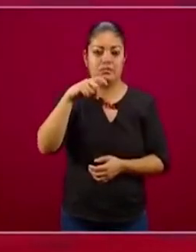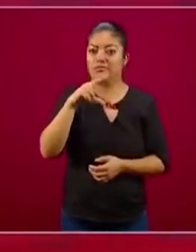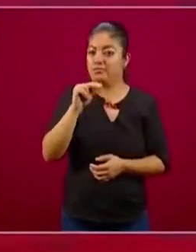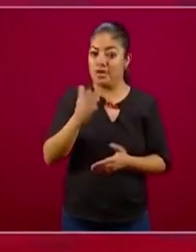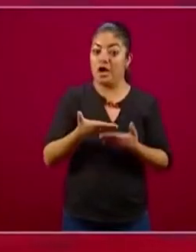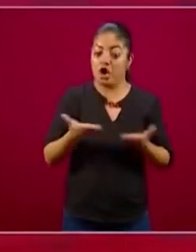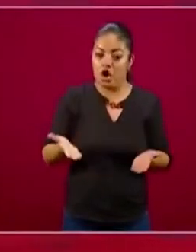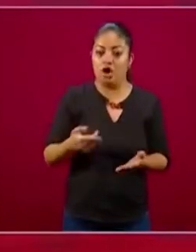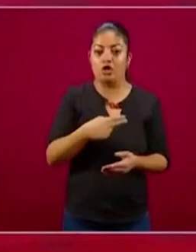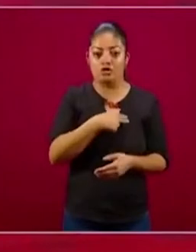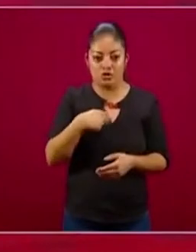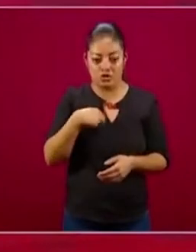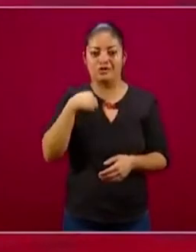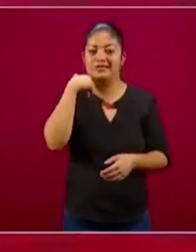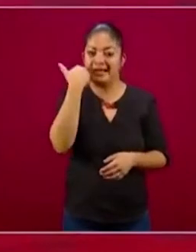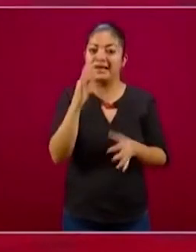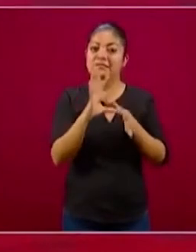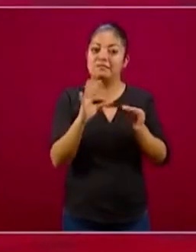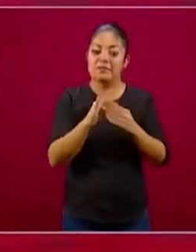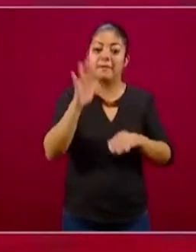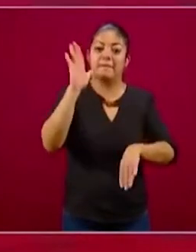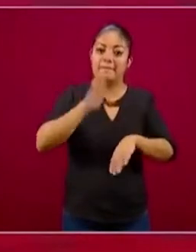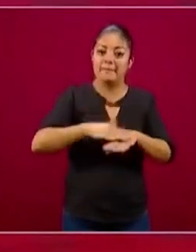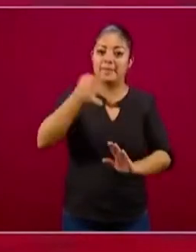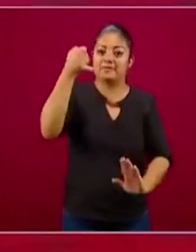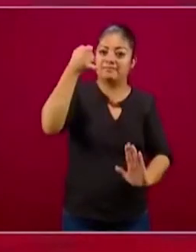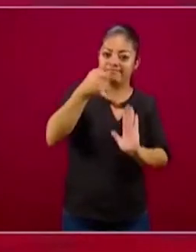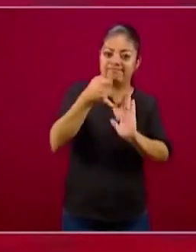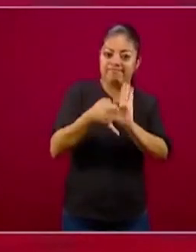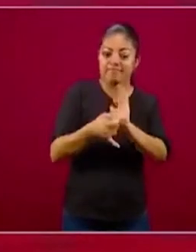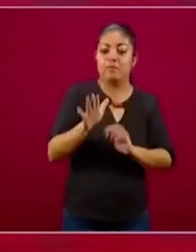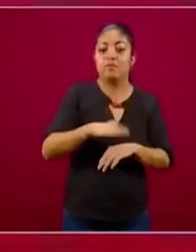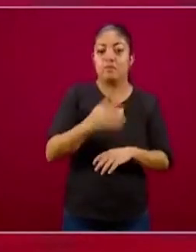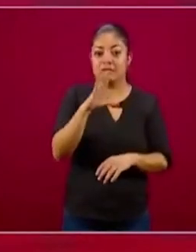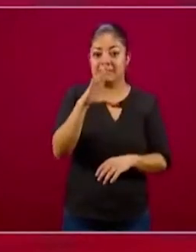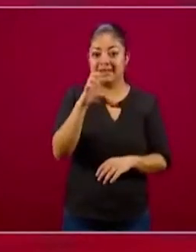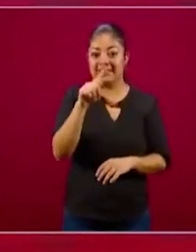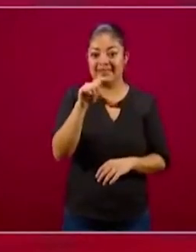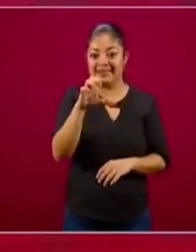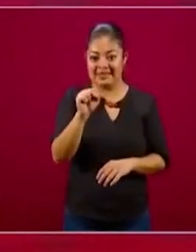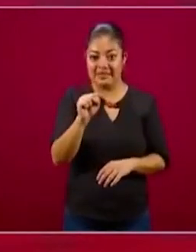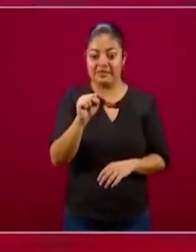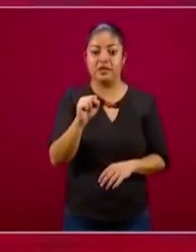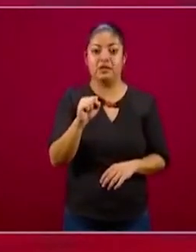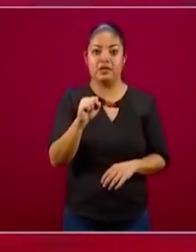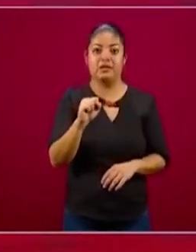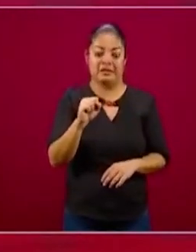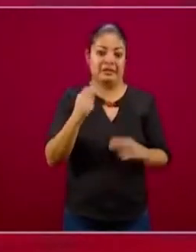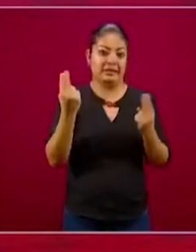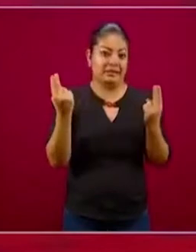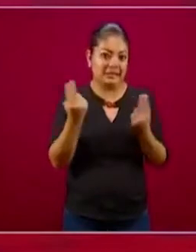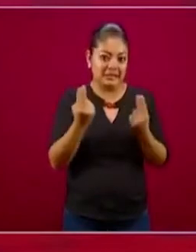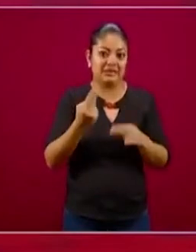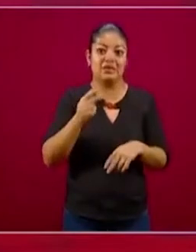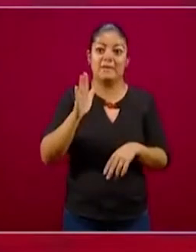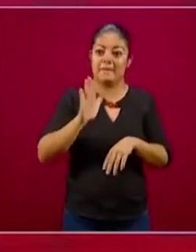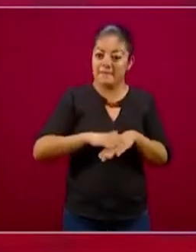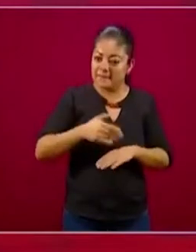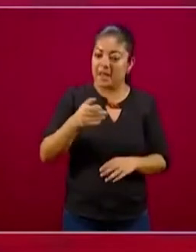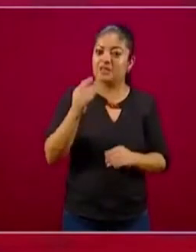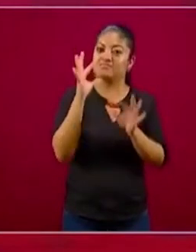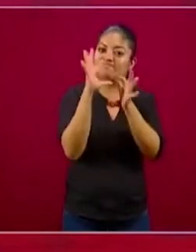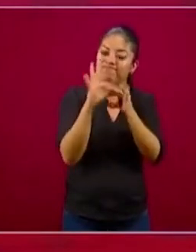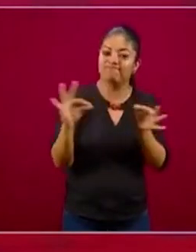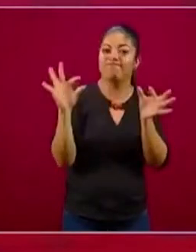desglosando más y más, por ejemplo, el tema del CETES directo, yo creo que valdría la pena dedicarle una sesión a